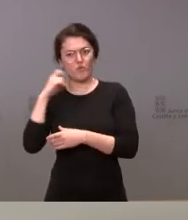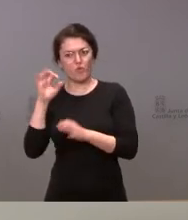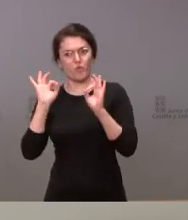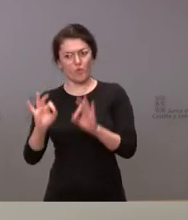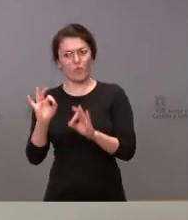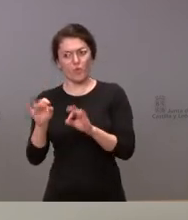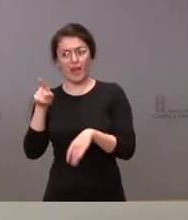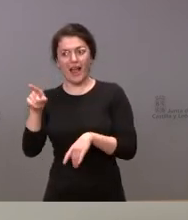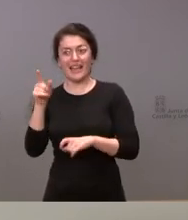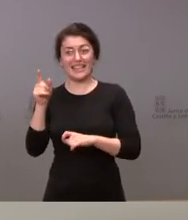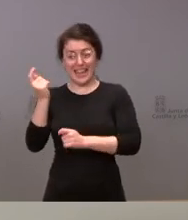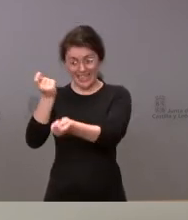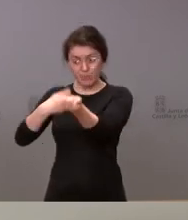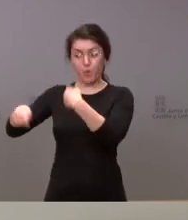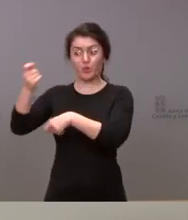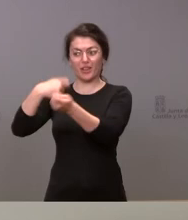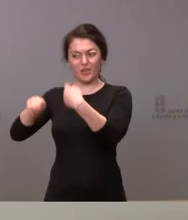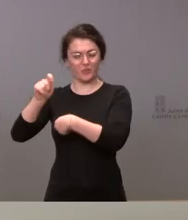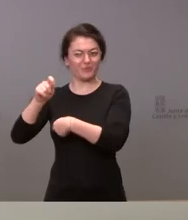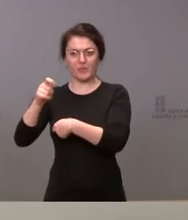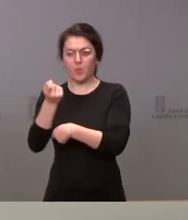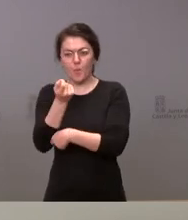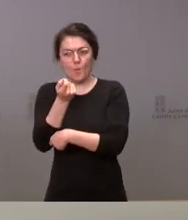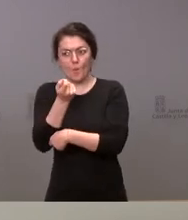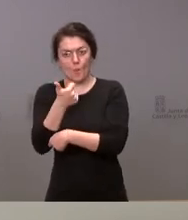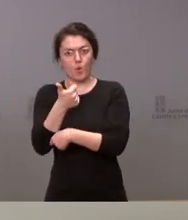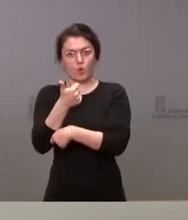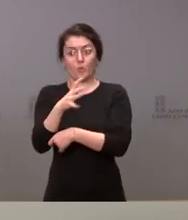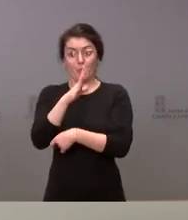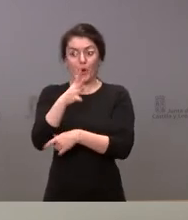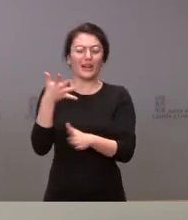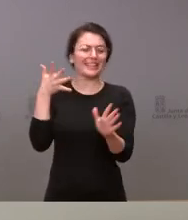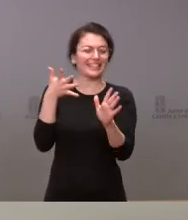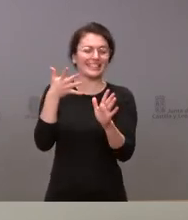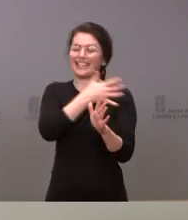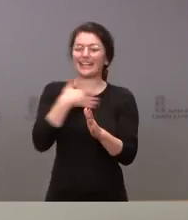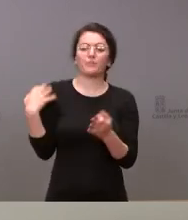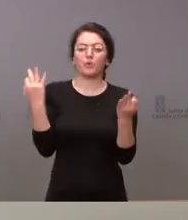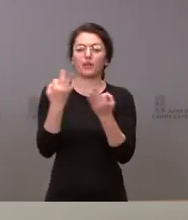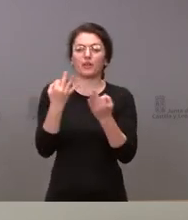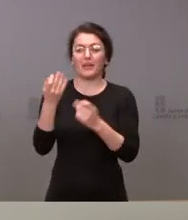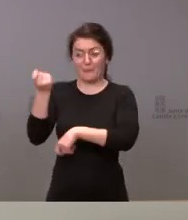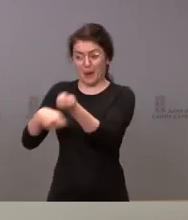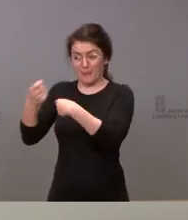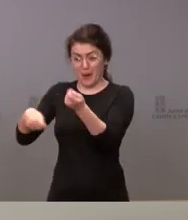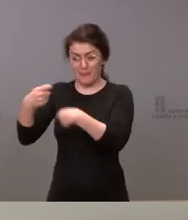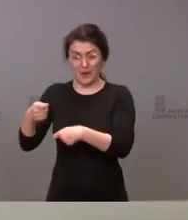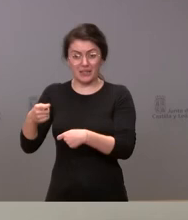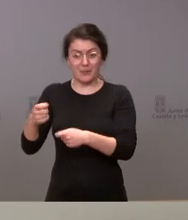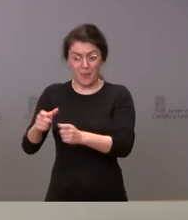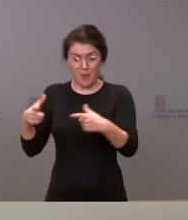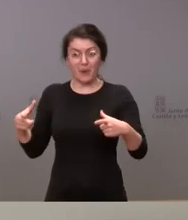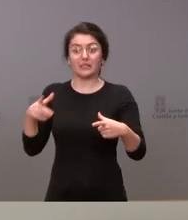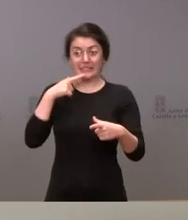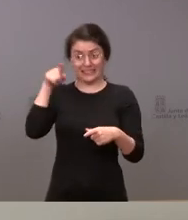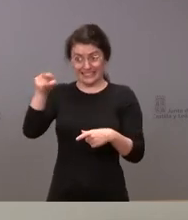exportación todavía es mucho más reducido que algunos países de la Unión Europea y queremos irlo creciendo ahí se encuentra Rusia no es que hayamos fijado Rusia exclusivamente